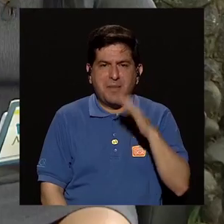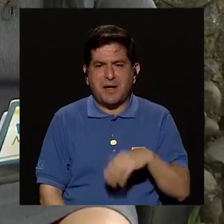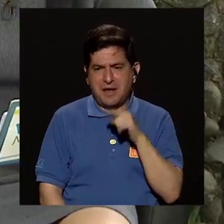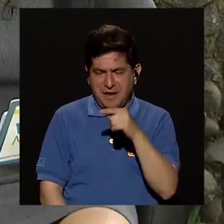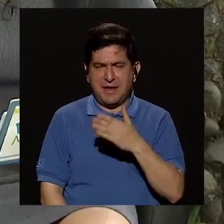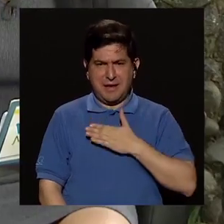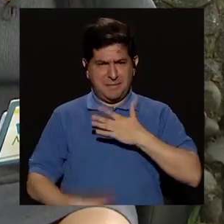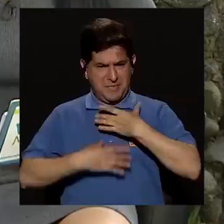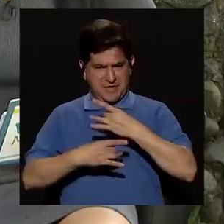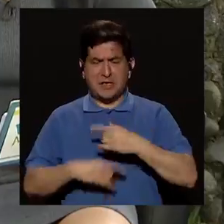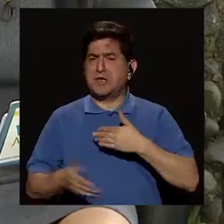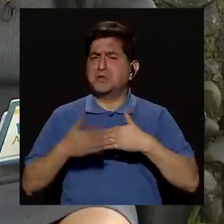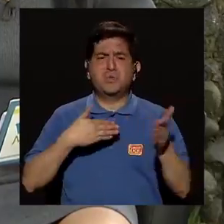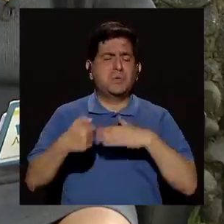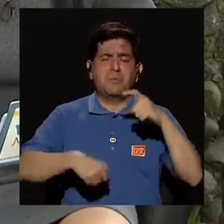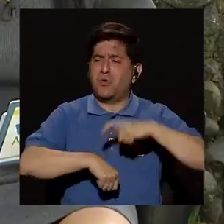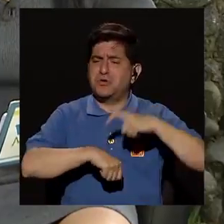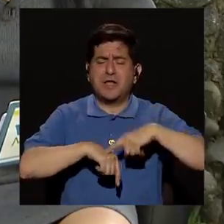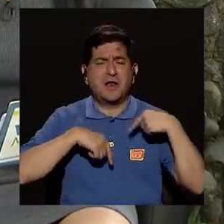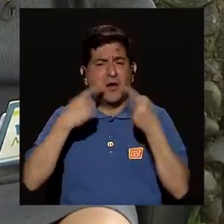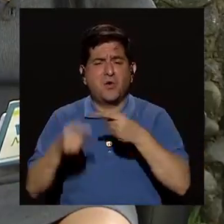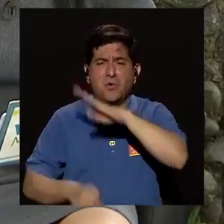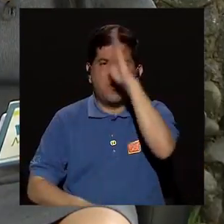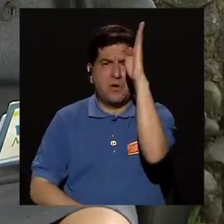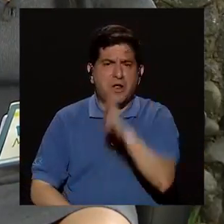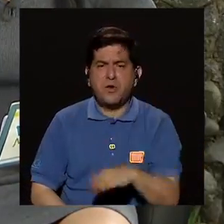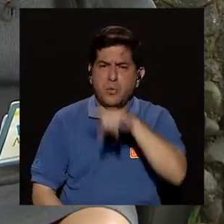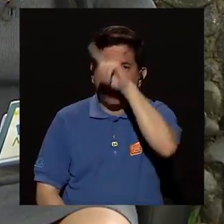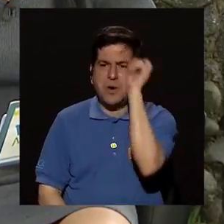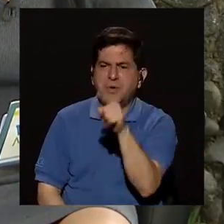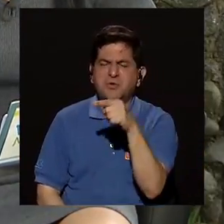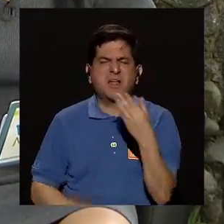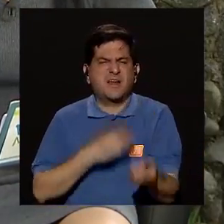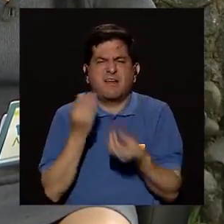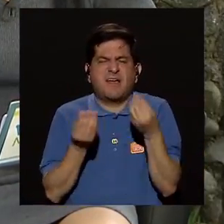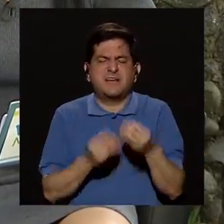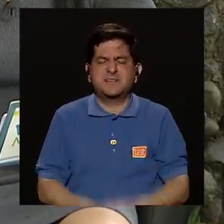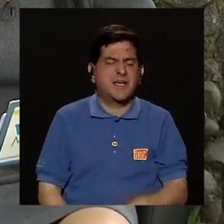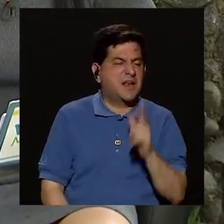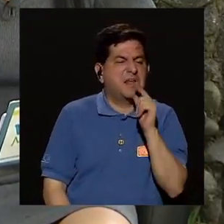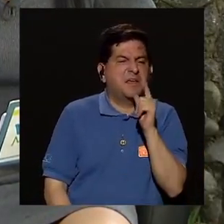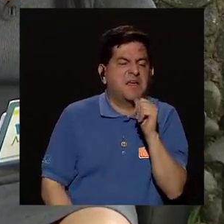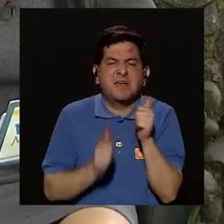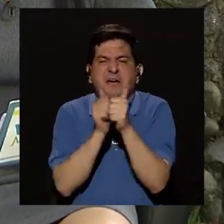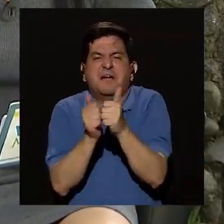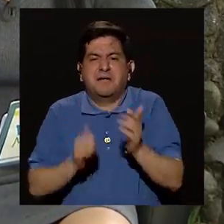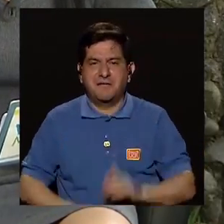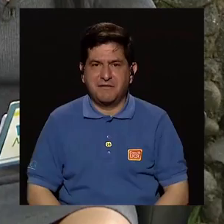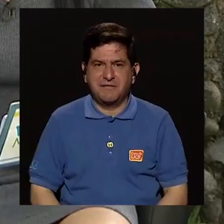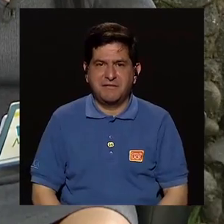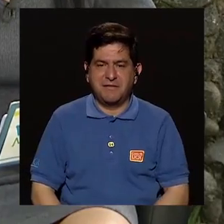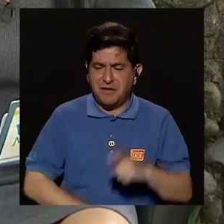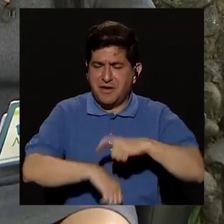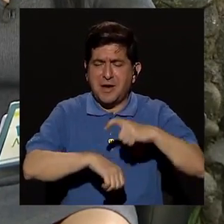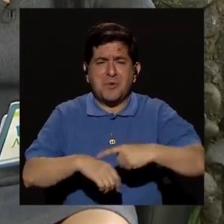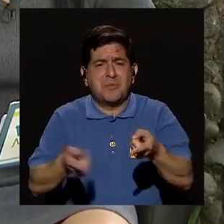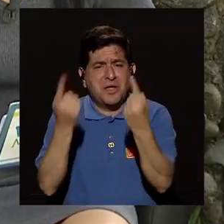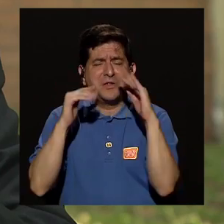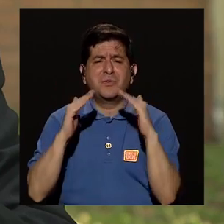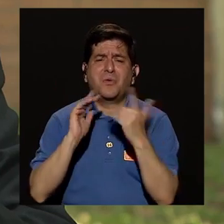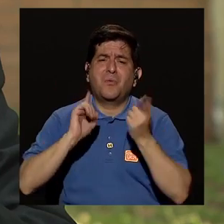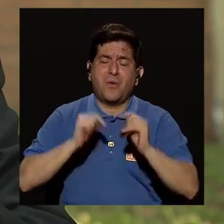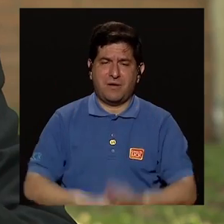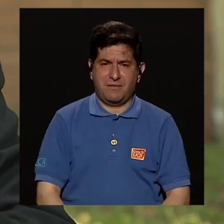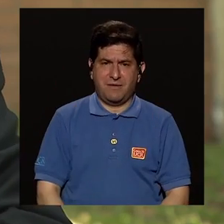yo puedo hacer y deshacer llegar a la hora que a mí me dé la gana y nunca me preguntaron qué hice con quién lo hice y a qué hora si iba a llegar